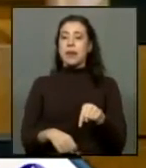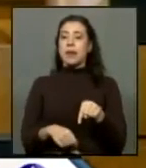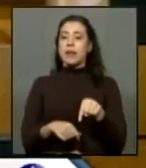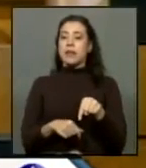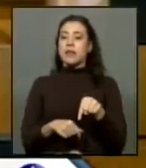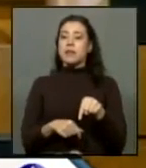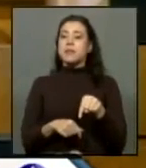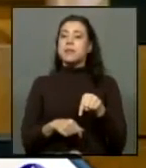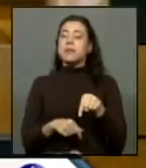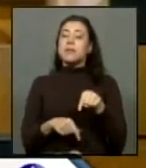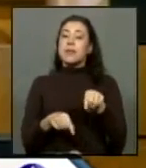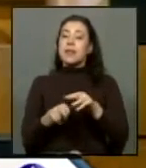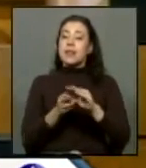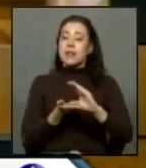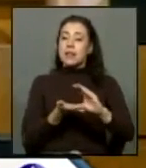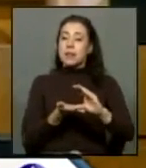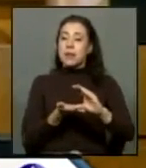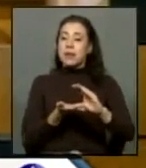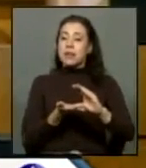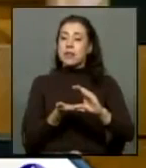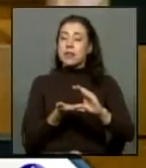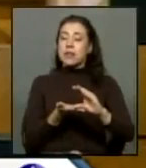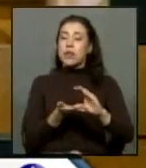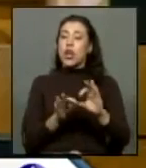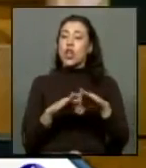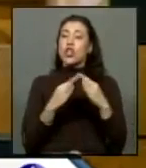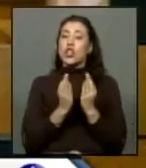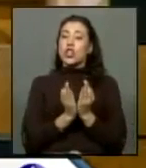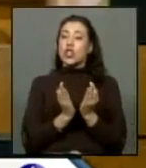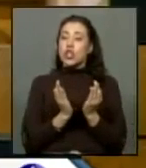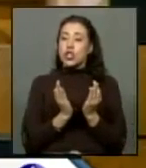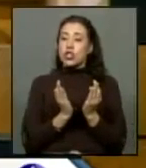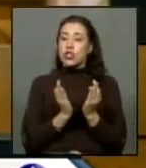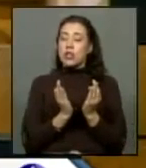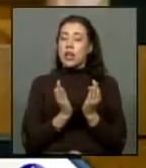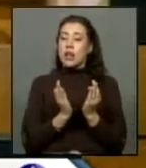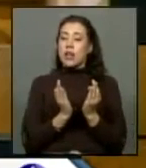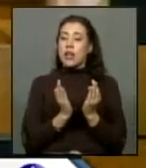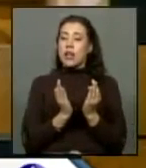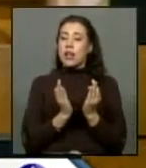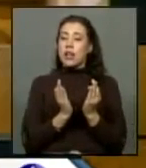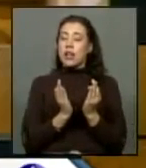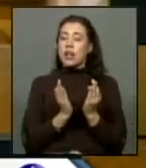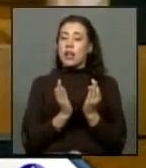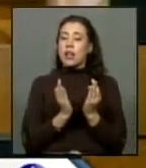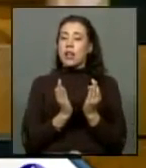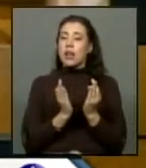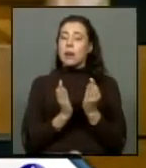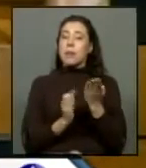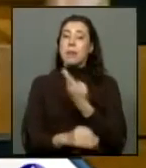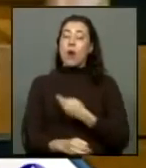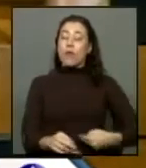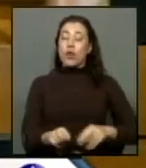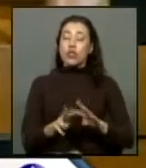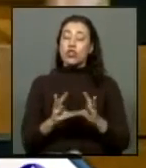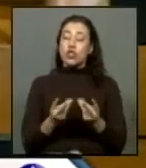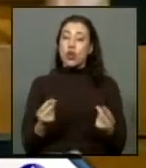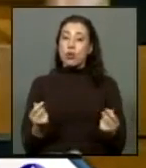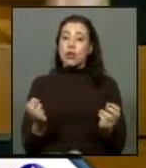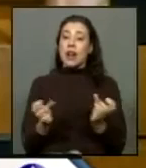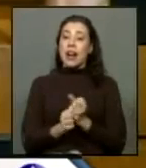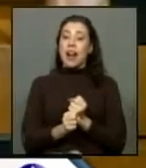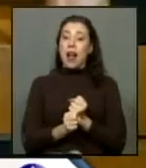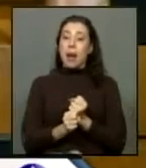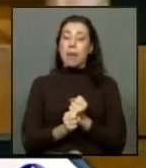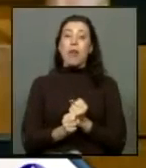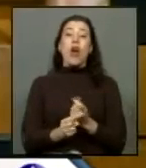la reparación total vengan vengan rápido solicitamos al gobierno se resuelva pronto el monto a